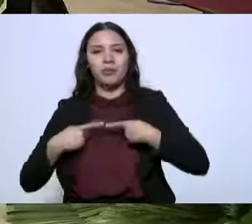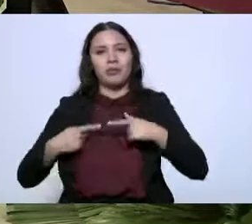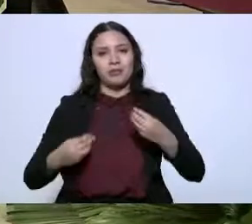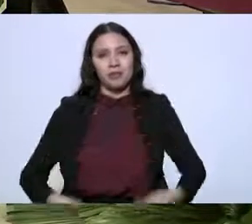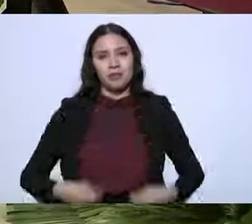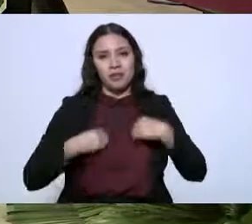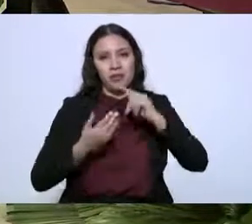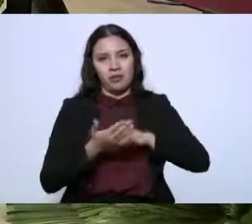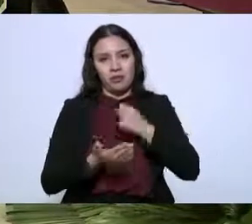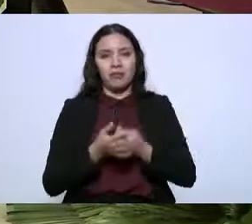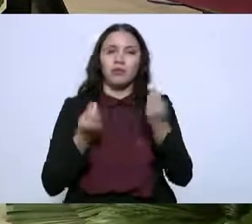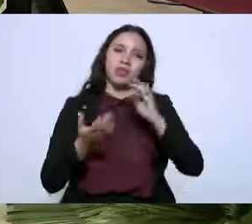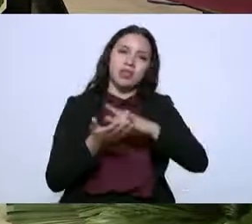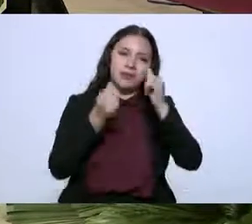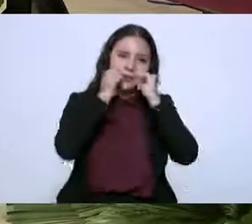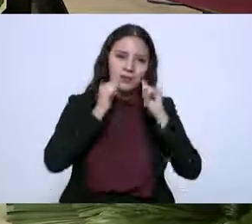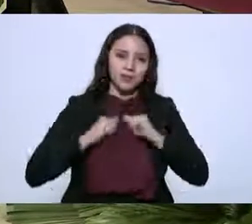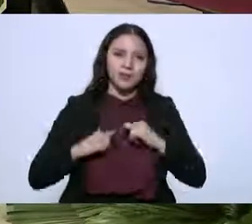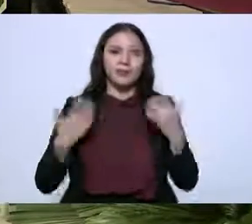gracias.